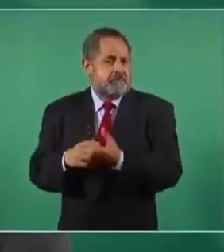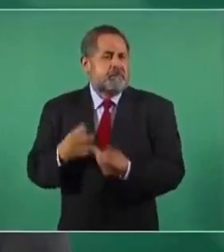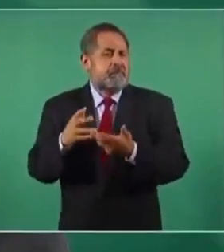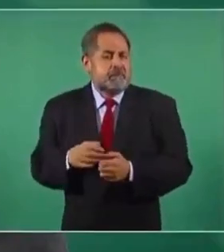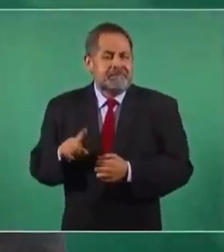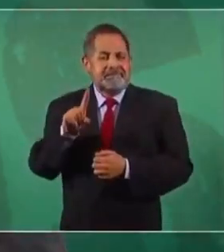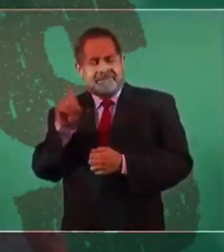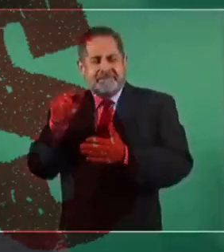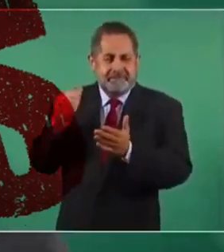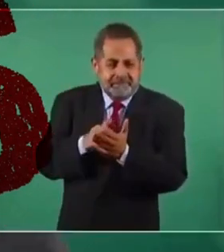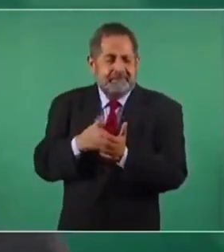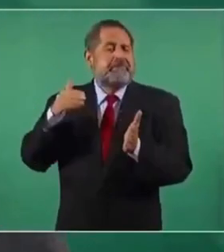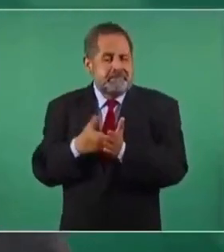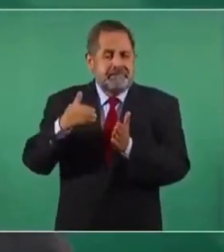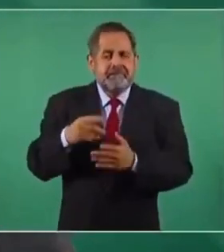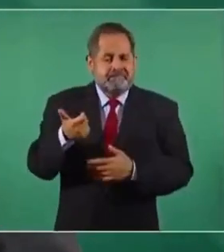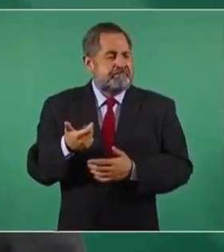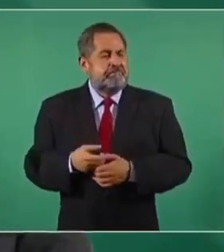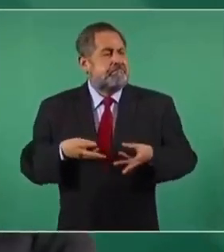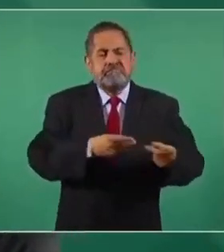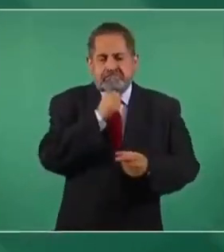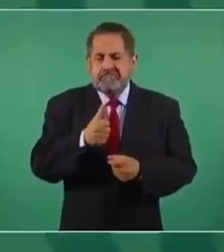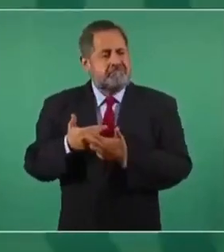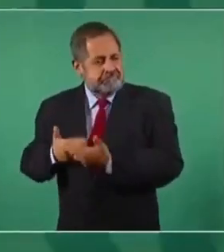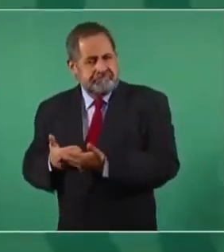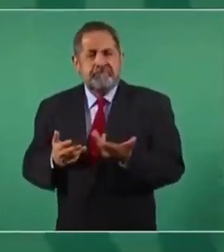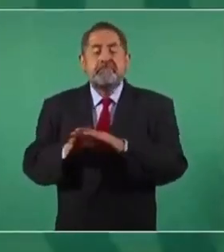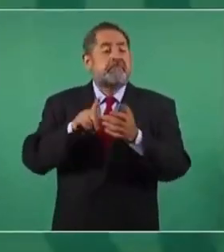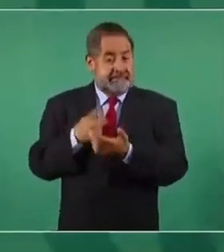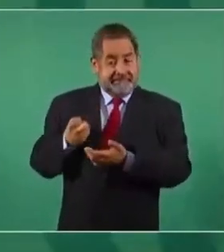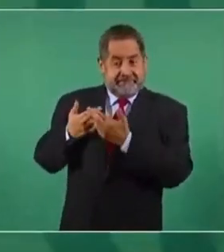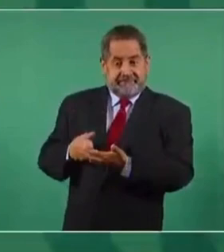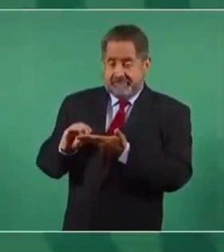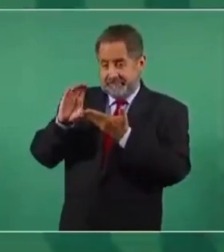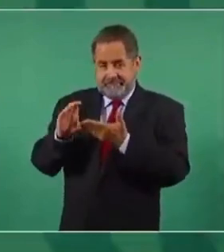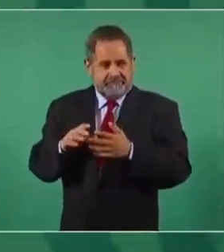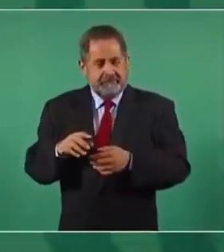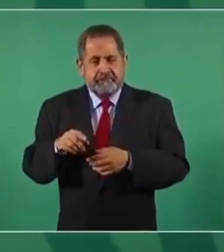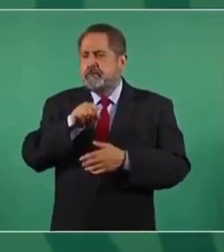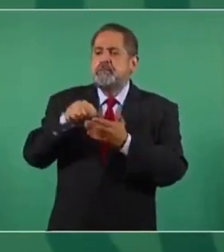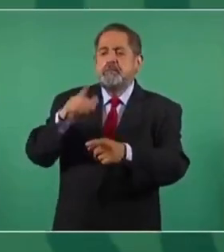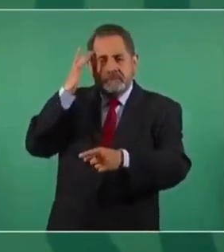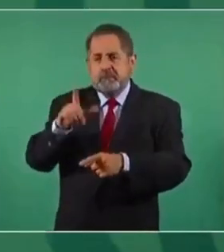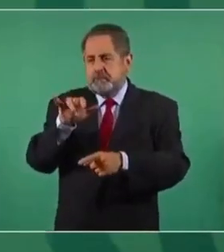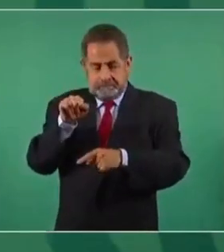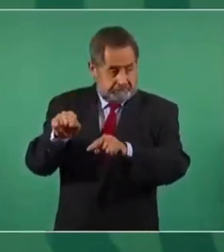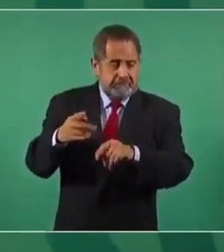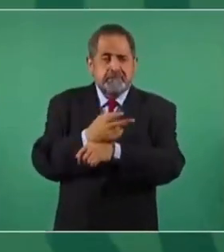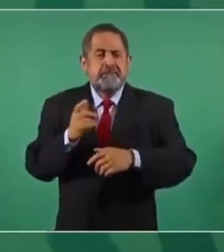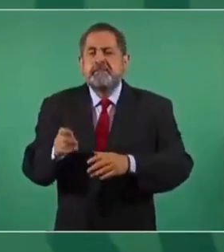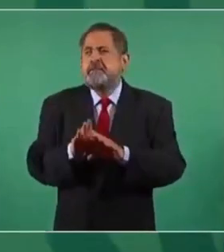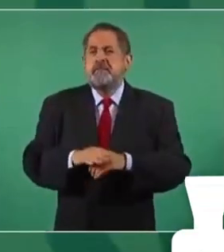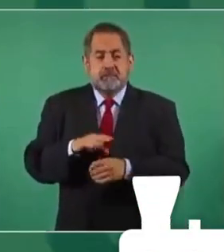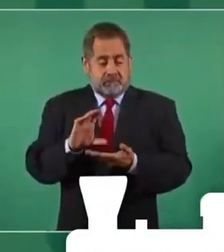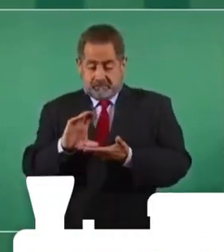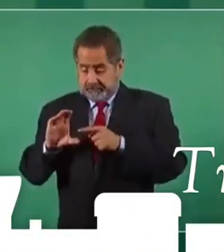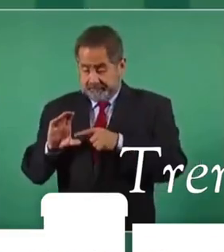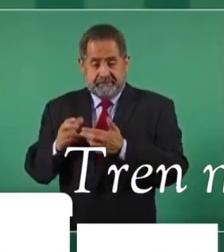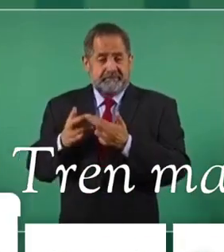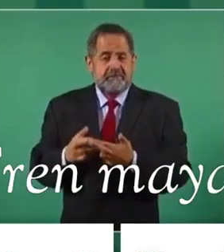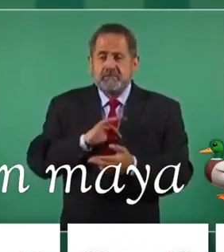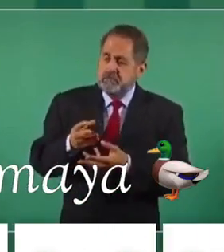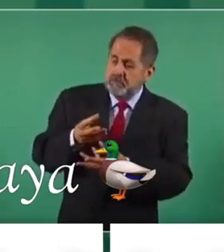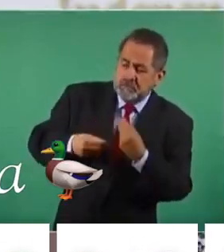100 mil millones de pesos. Con ese ahorro de hacer el aeropuerto en Santa Lucía, prácticamente se va a financiar